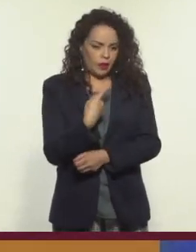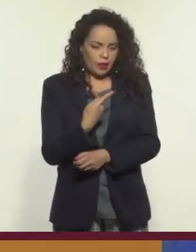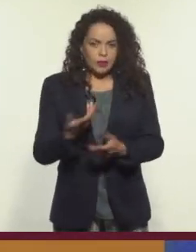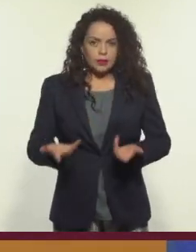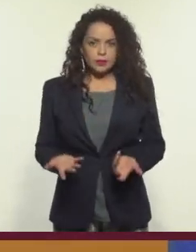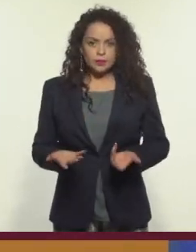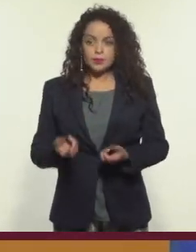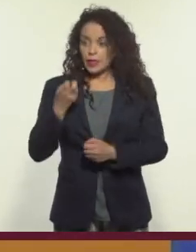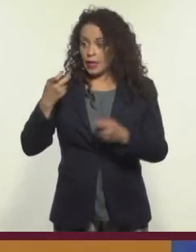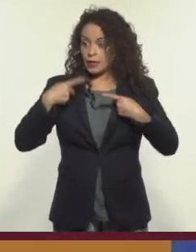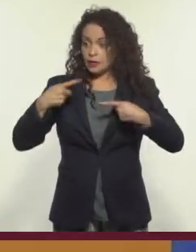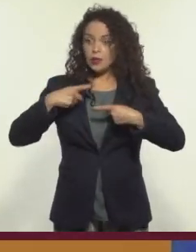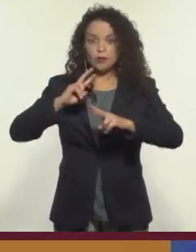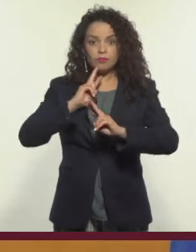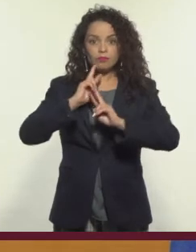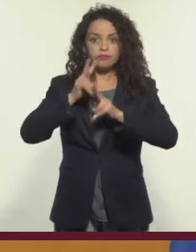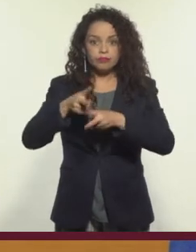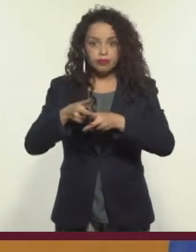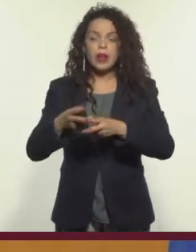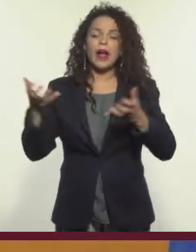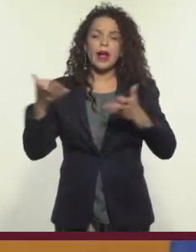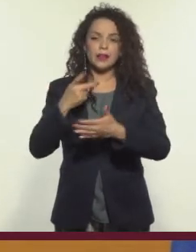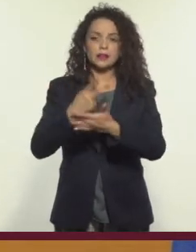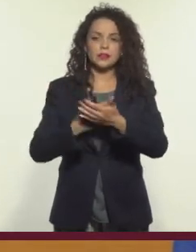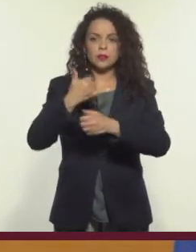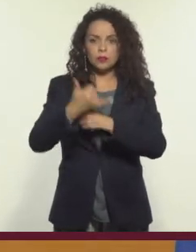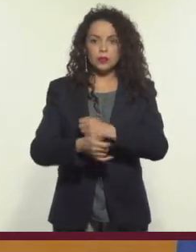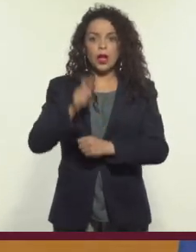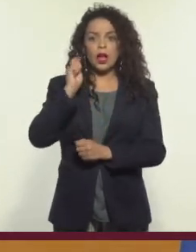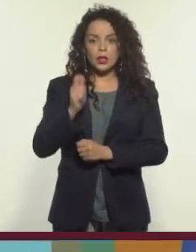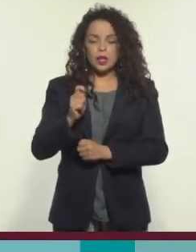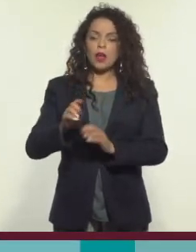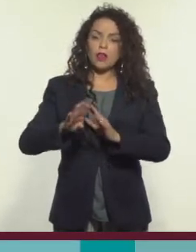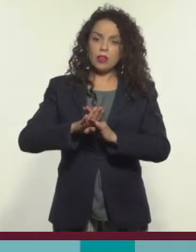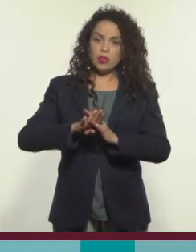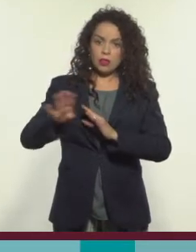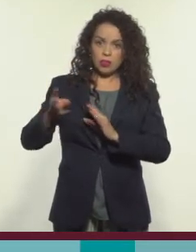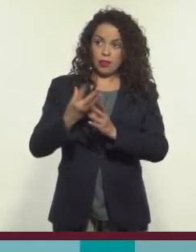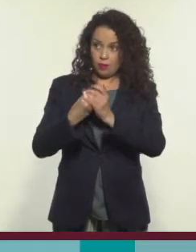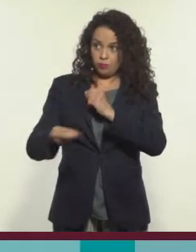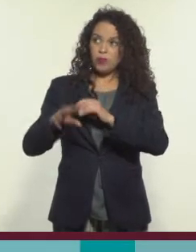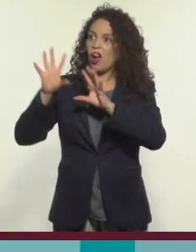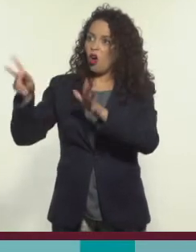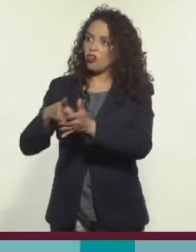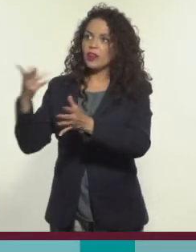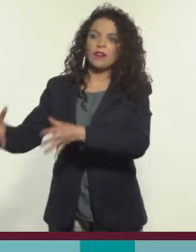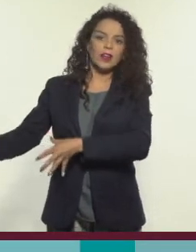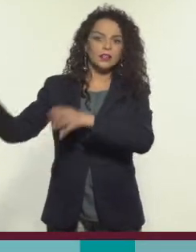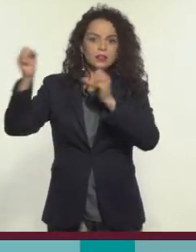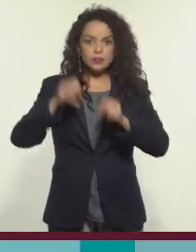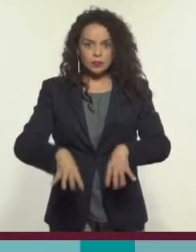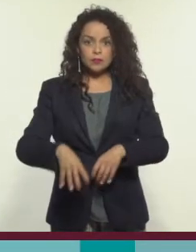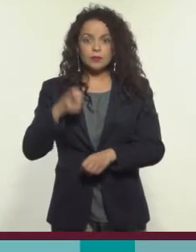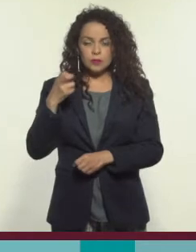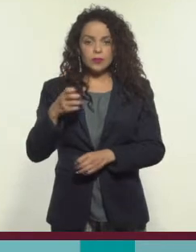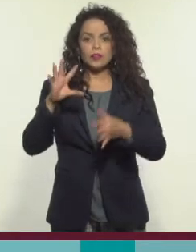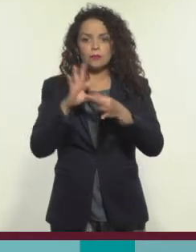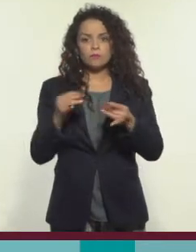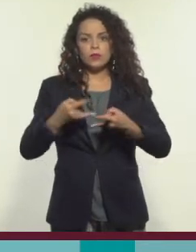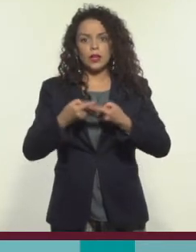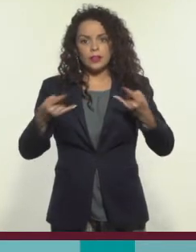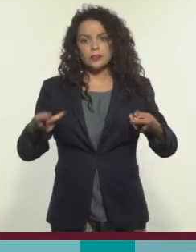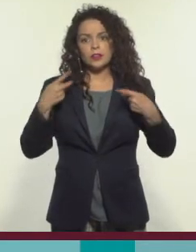Para darle voz a estas personas se crearon proyectos como Humanizando la Deportación, que recogen los testimonios de personas que han sido